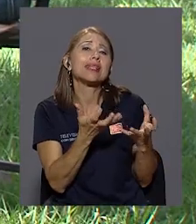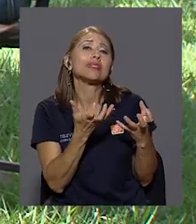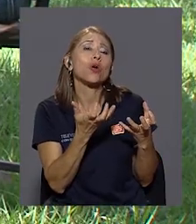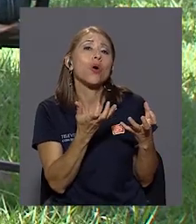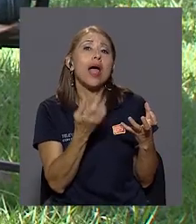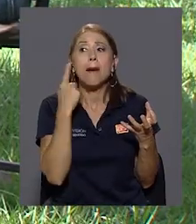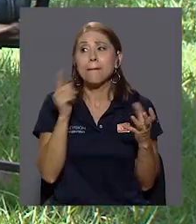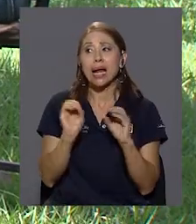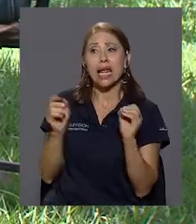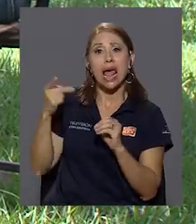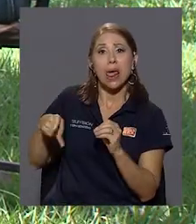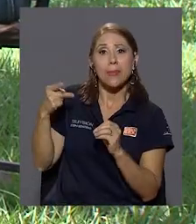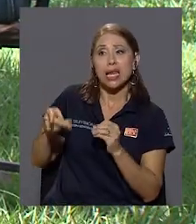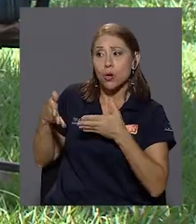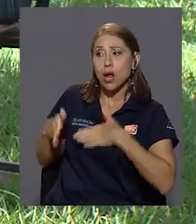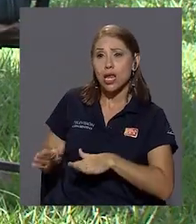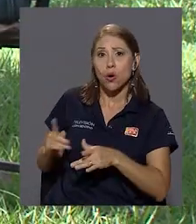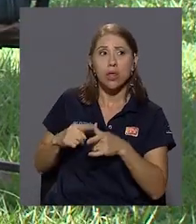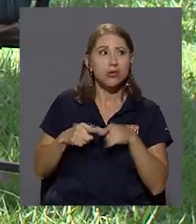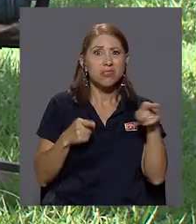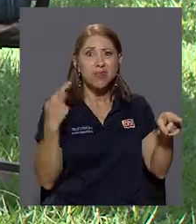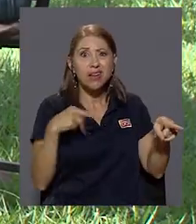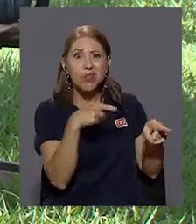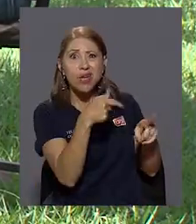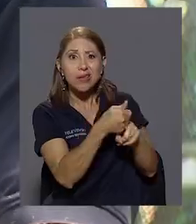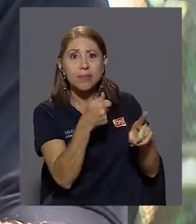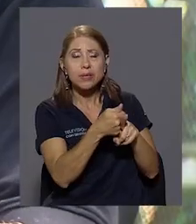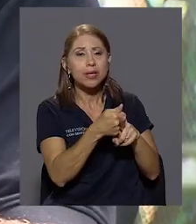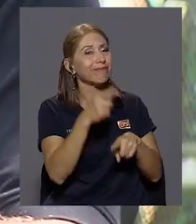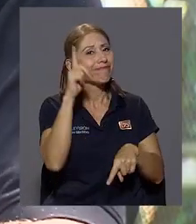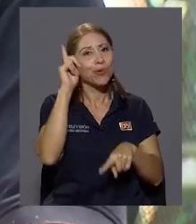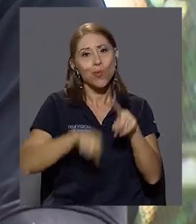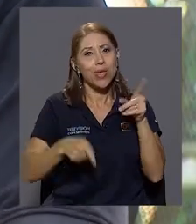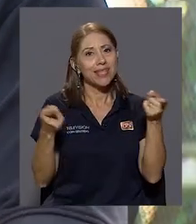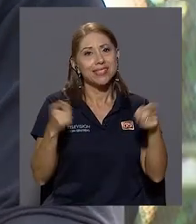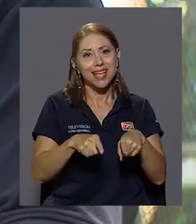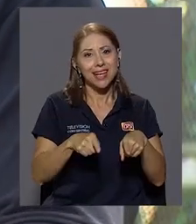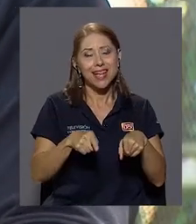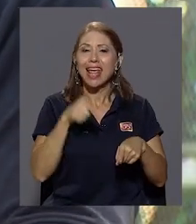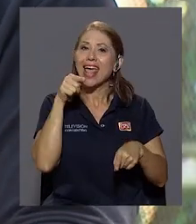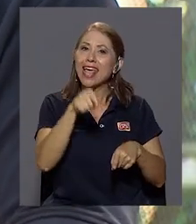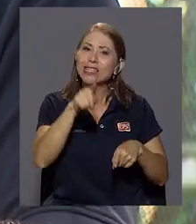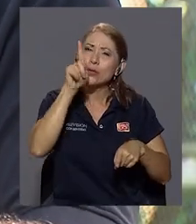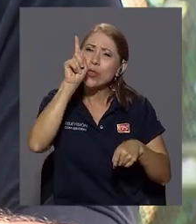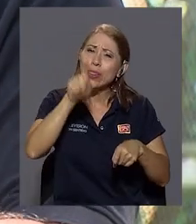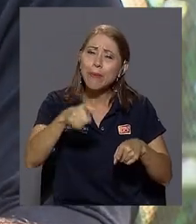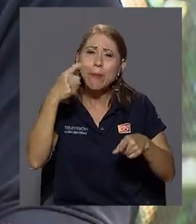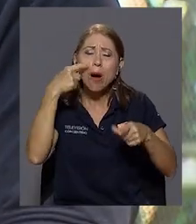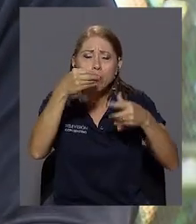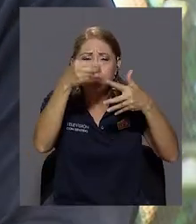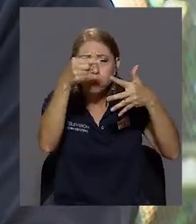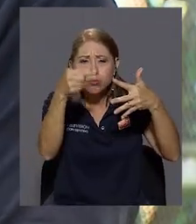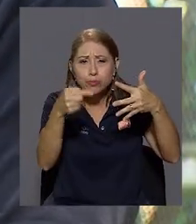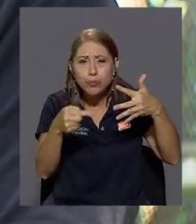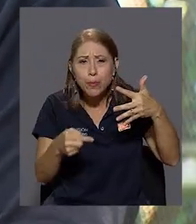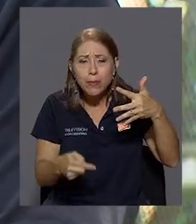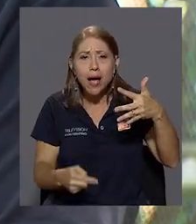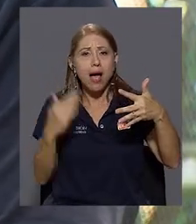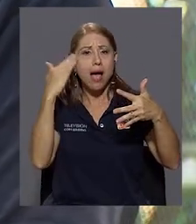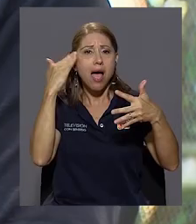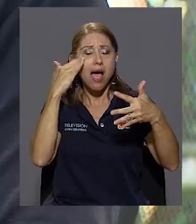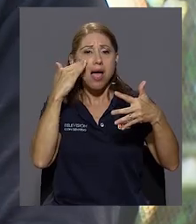su hijo no se exponga, se expone ella. Eso no puede ser. Por eso hay que abordar esto desde todo un abanico de